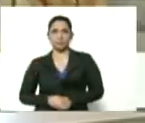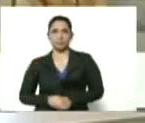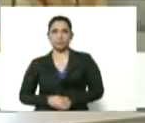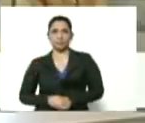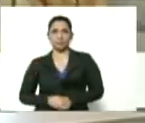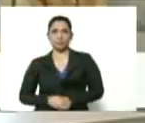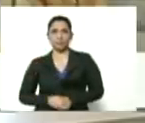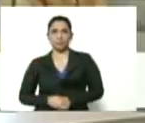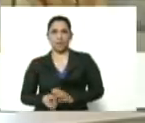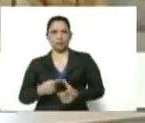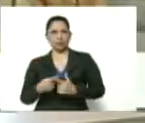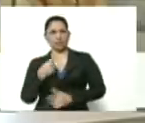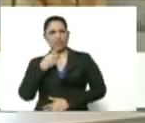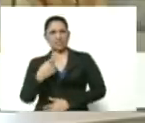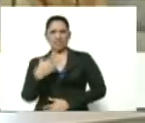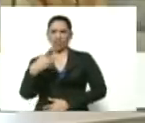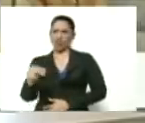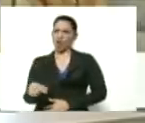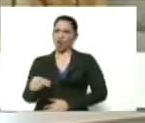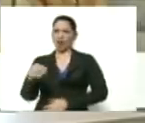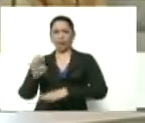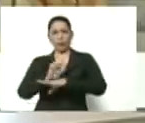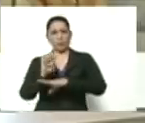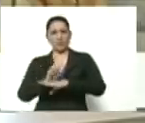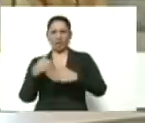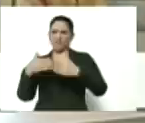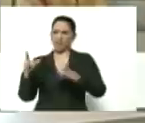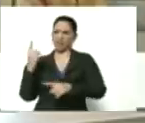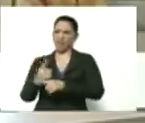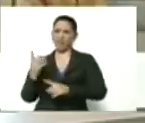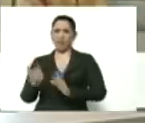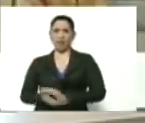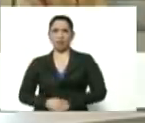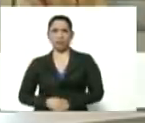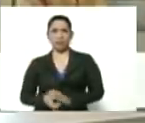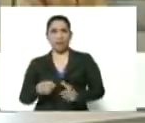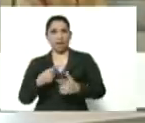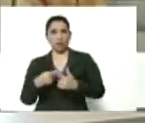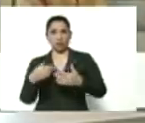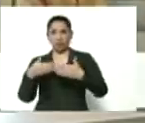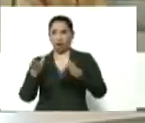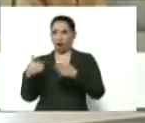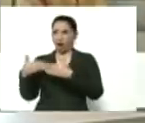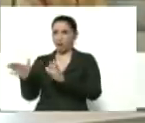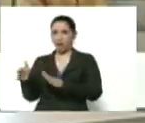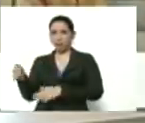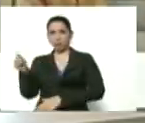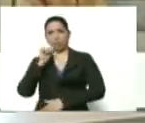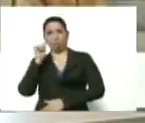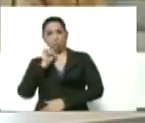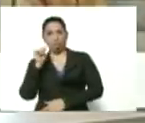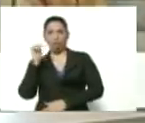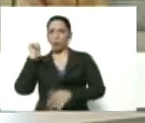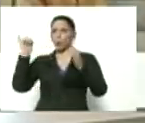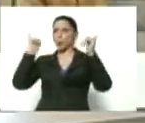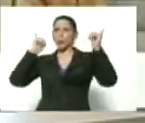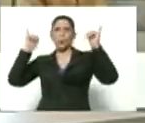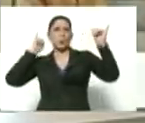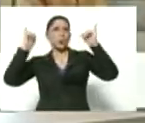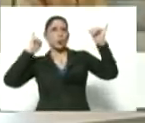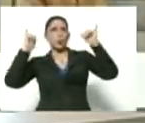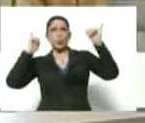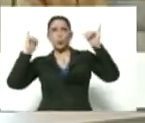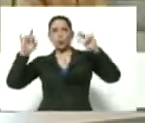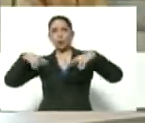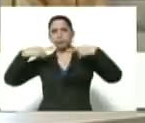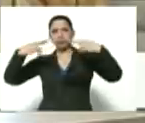Entonces dice, no, que la economía hay que abrirla. Entonces abren los bares, las discotecas, los